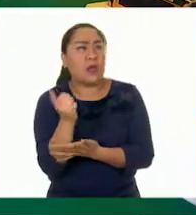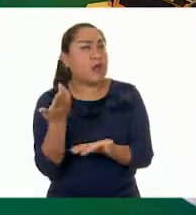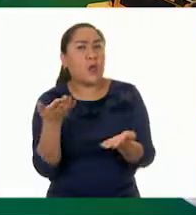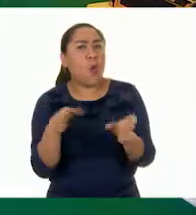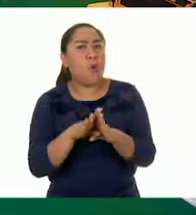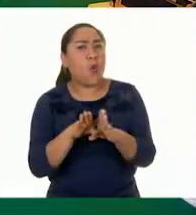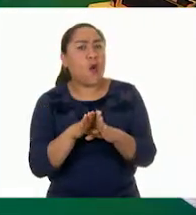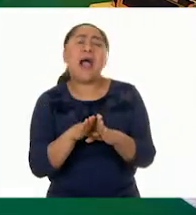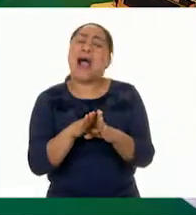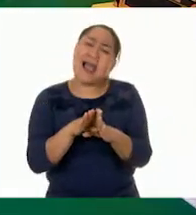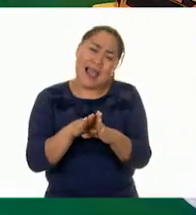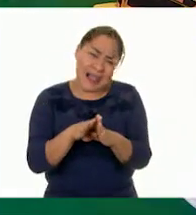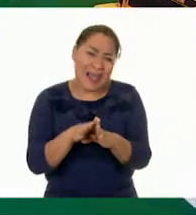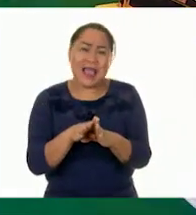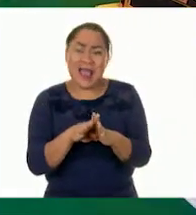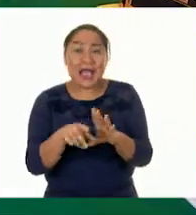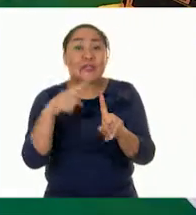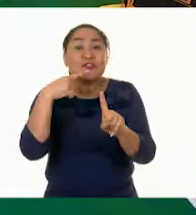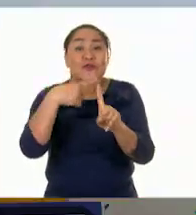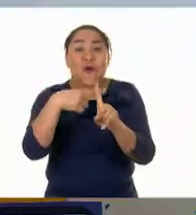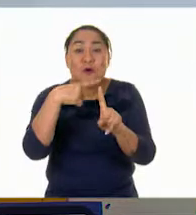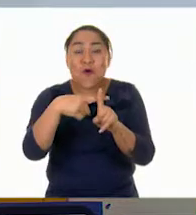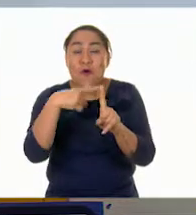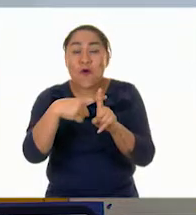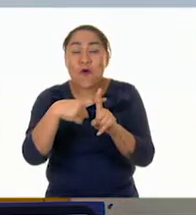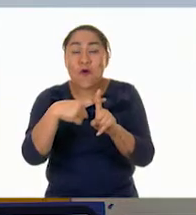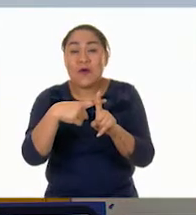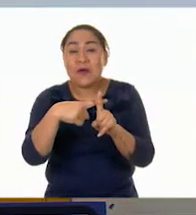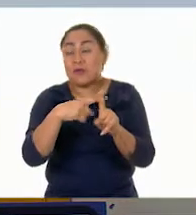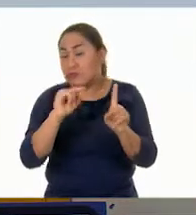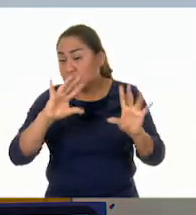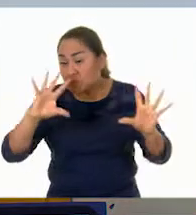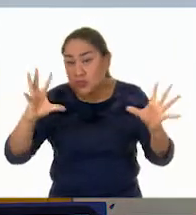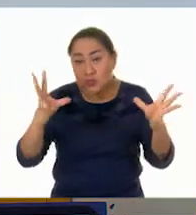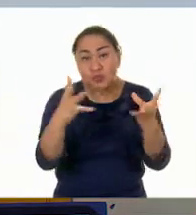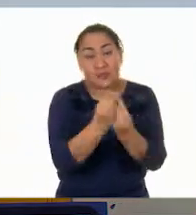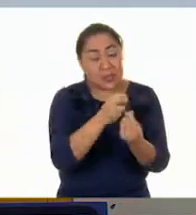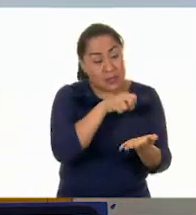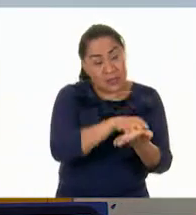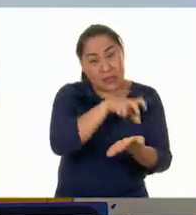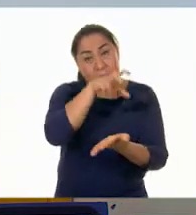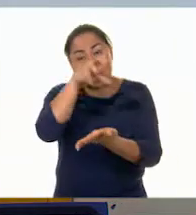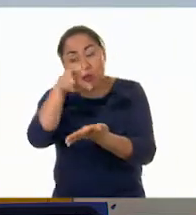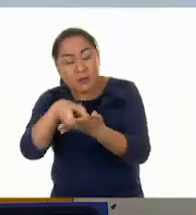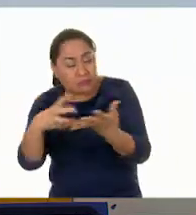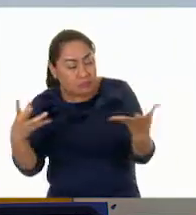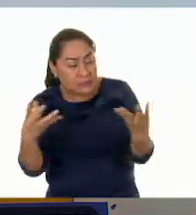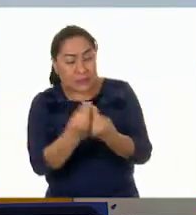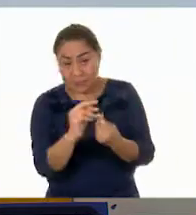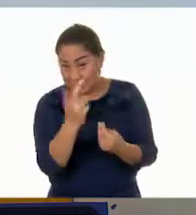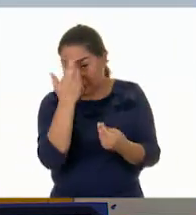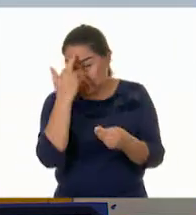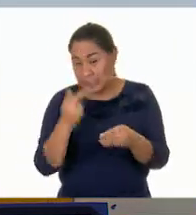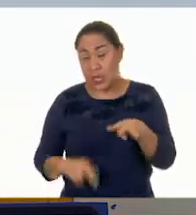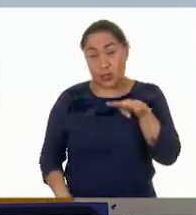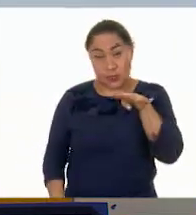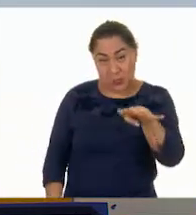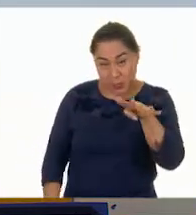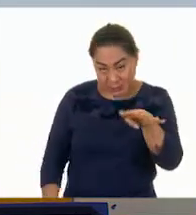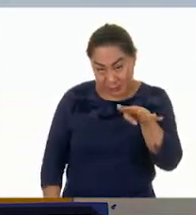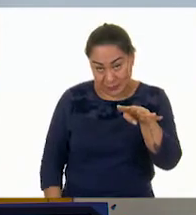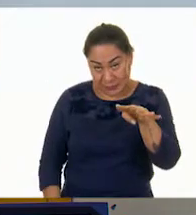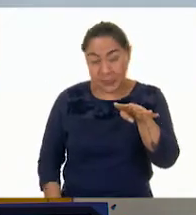Pues sumando lo que ya nos dio en saltos la rana Lucía. Si teníamos 19